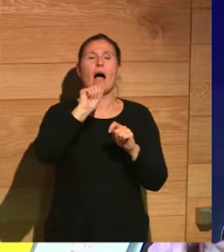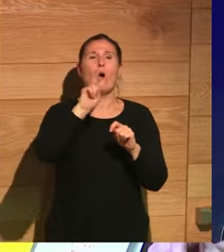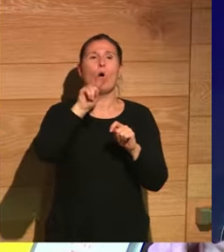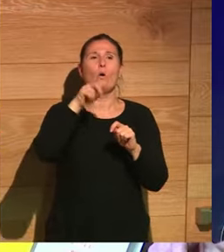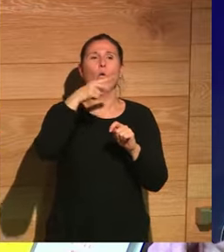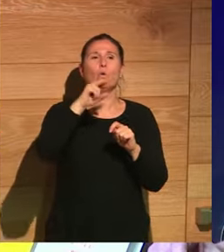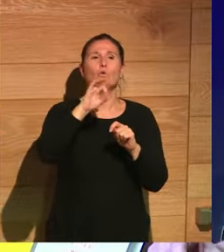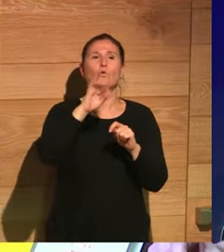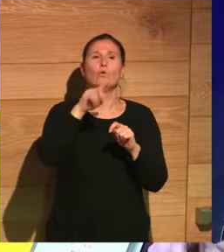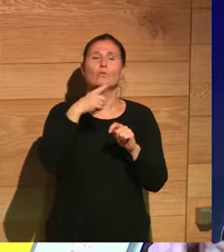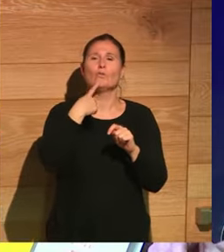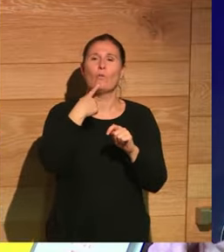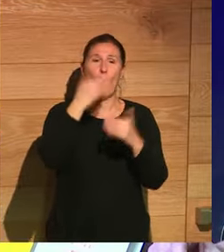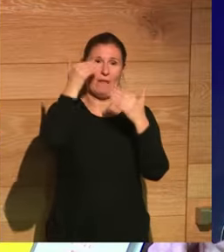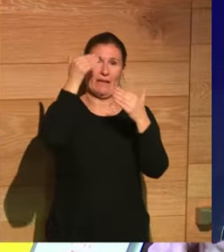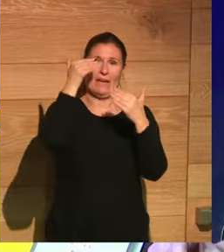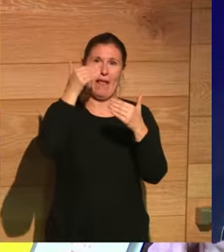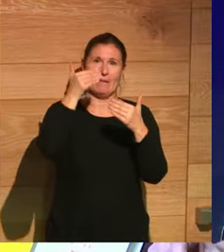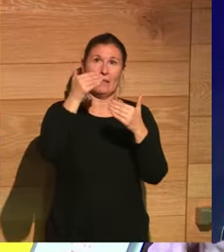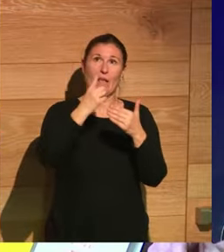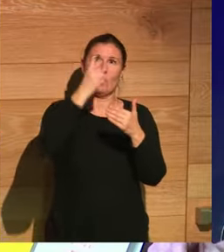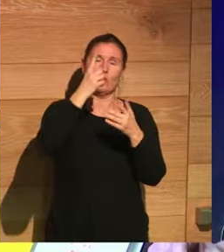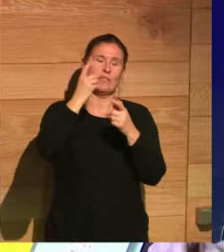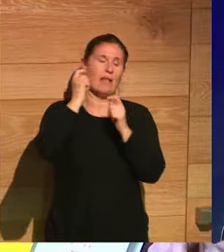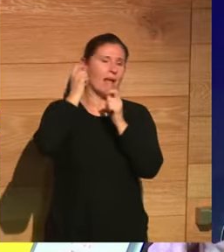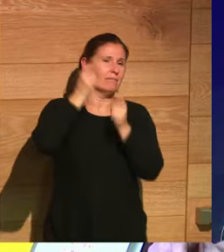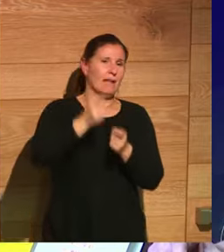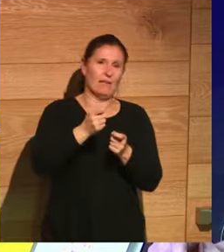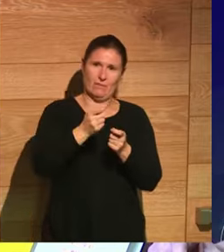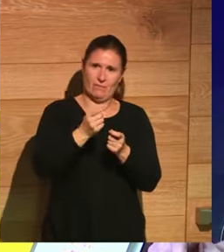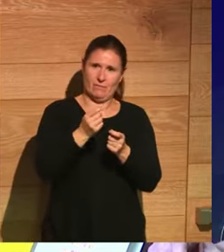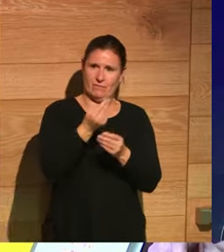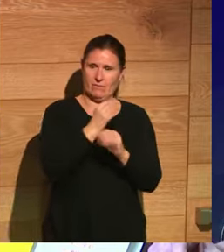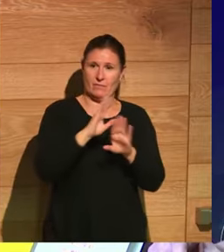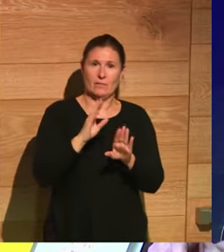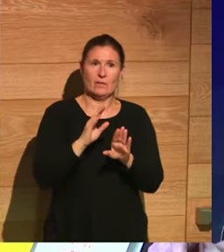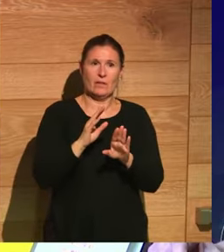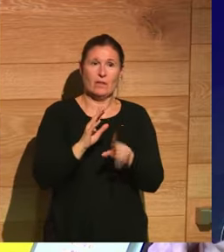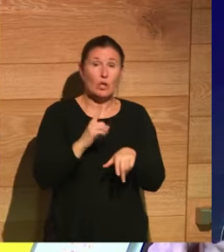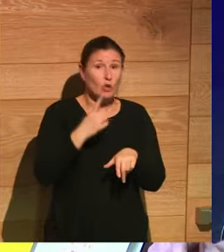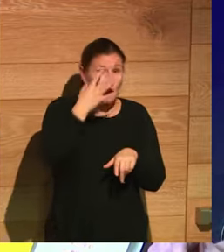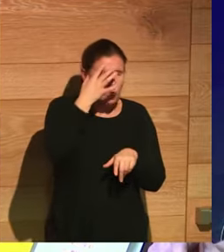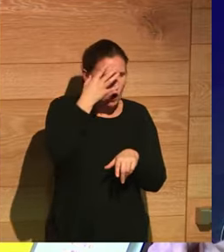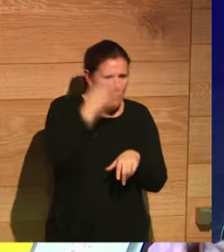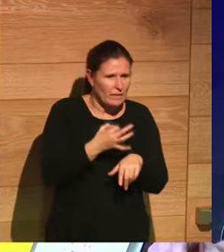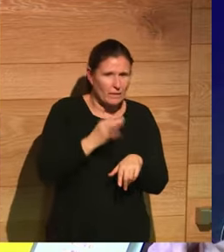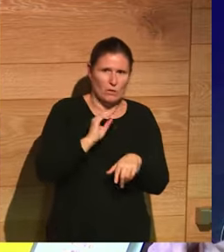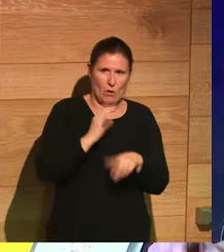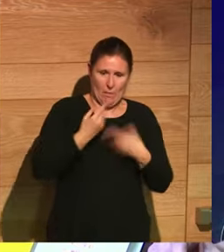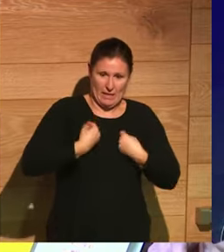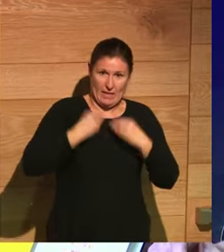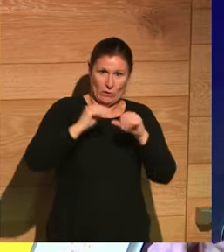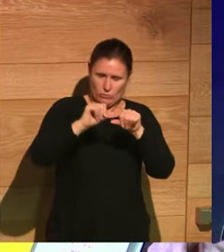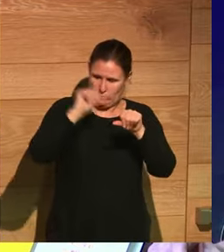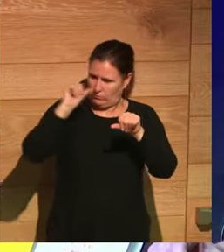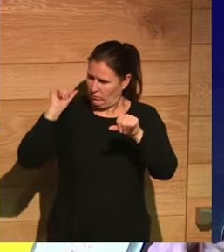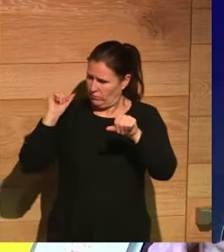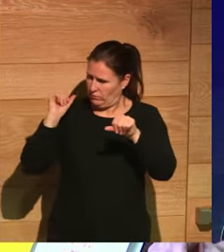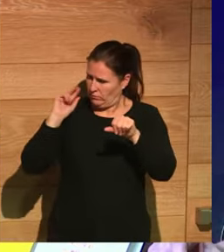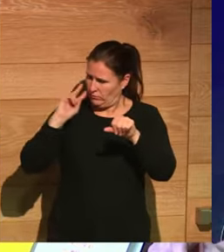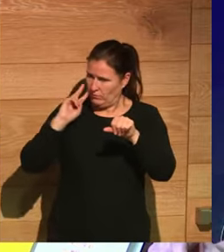significa el venerable, el bendecido por los dioses, y yo estoy convencido de que él, viendo su vida hacia atrás,